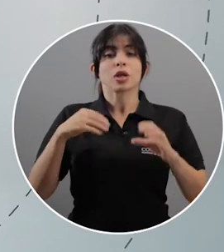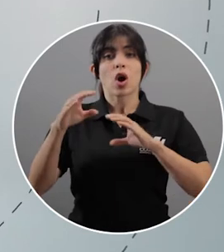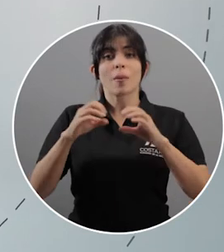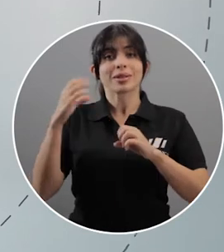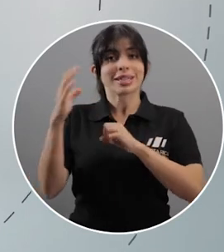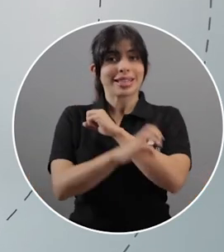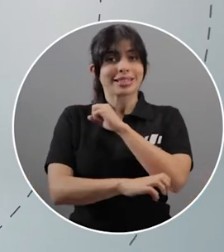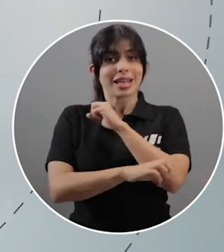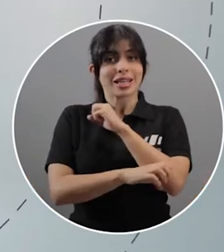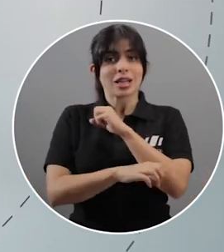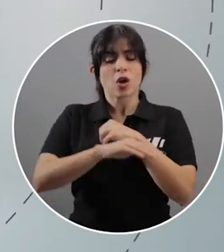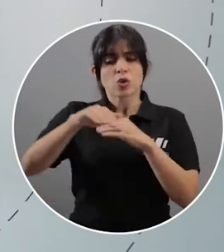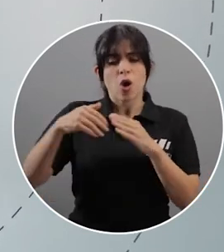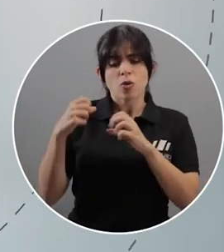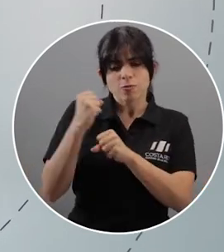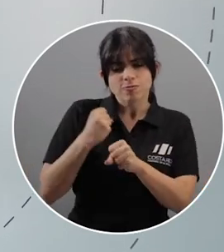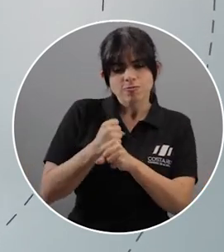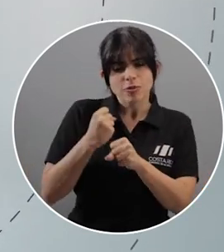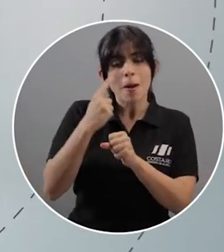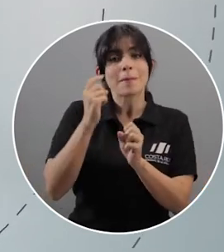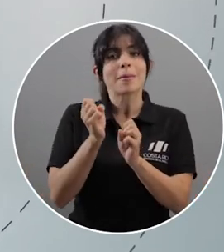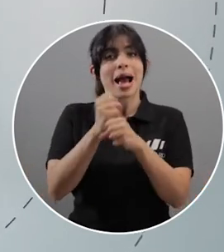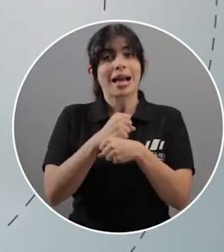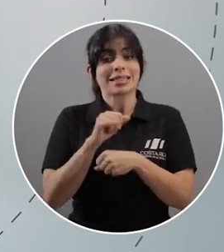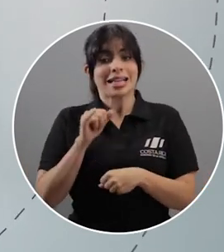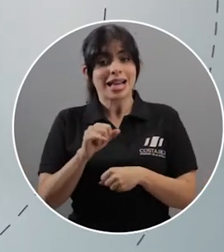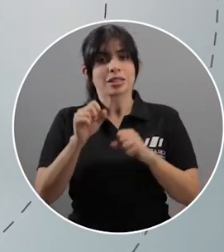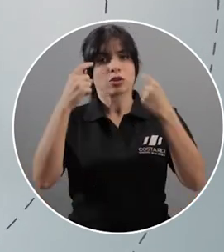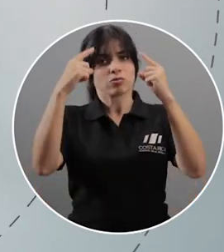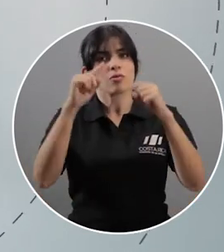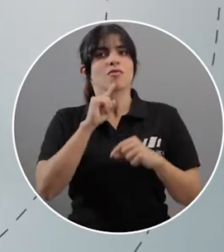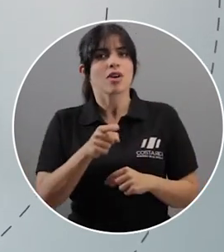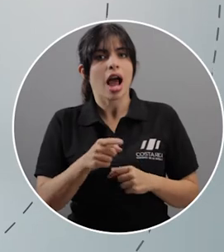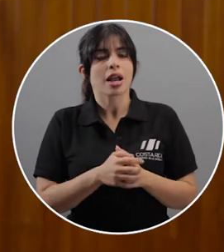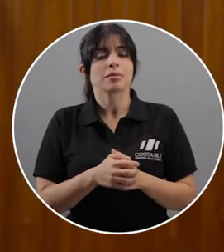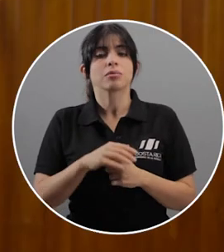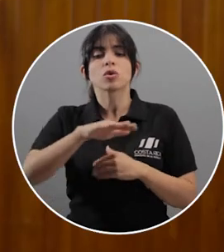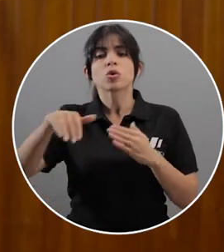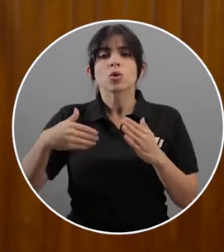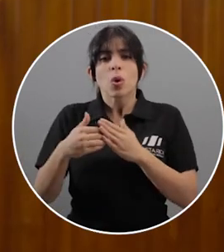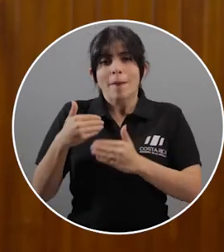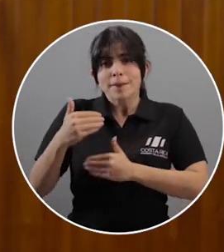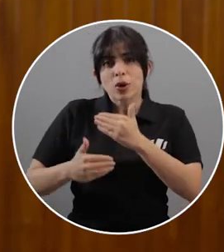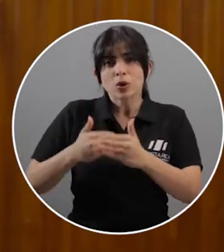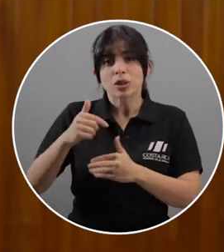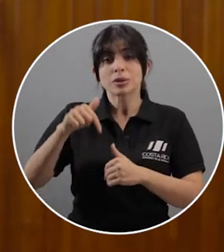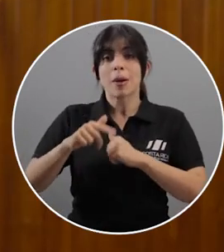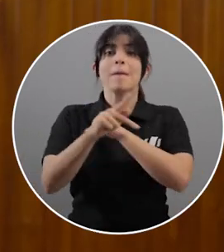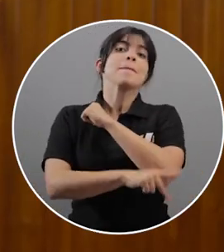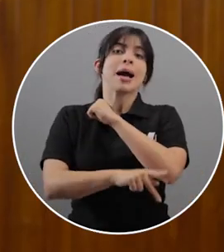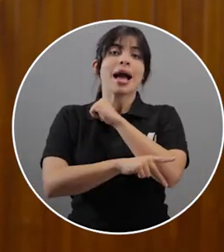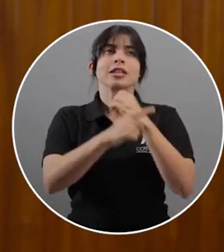Comercio Exterior, trabajamos para hacer de esto una realidad. Como parte del proceso, el